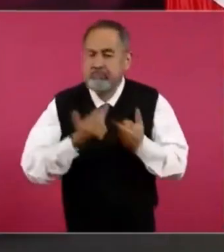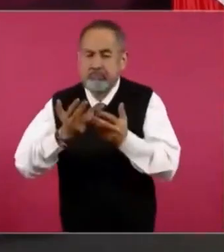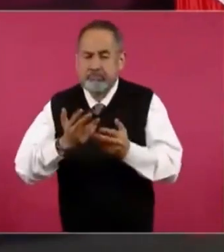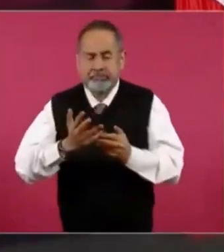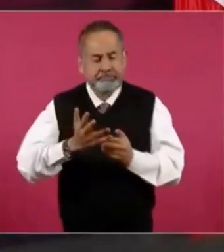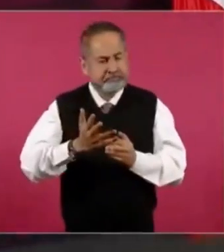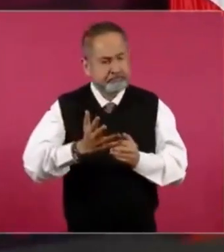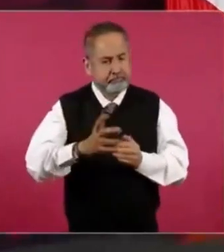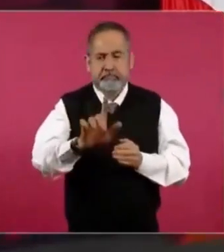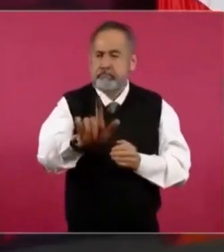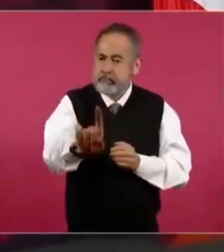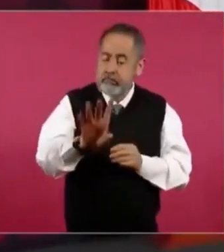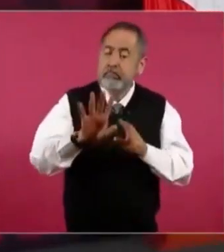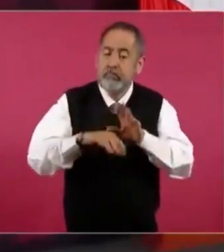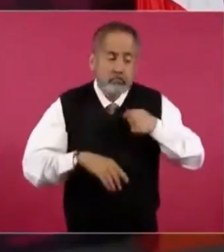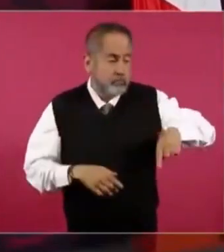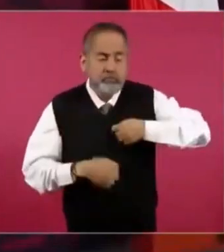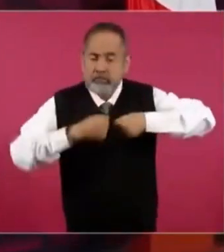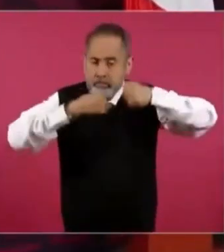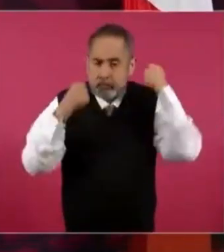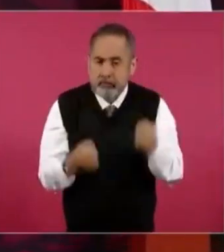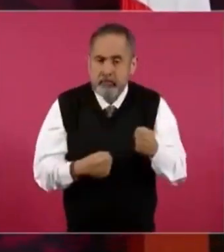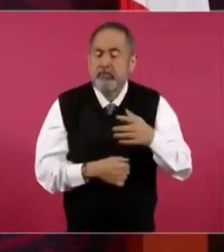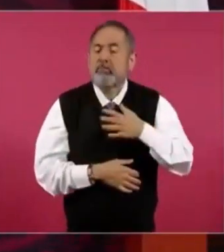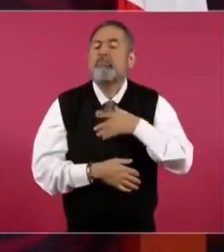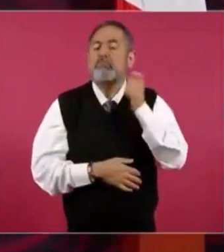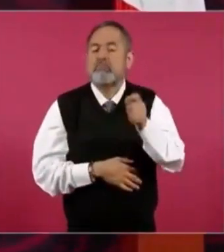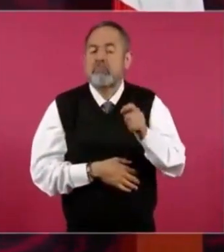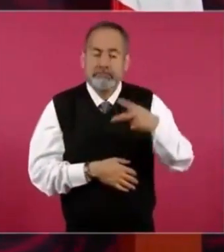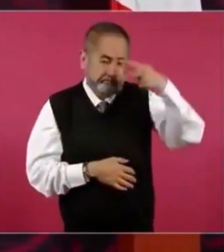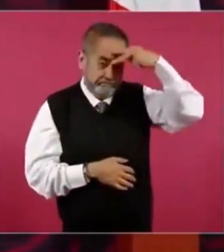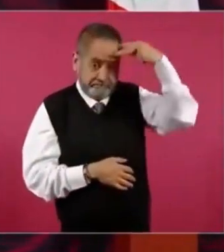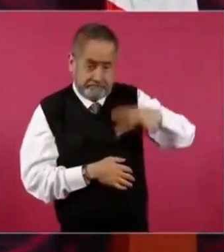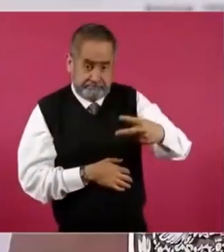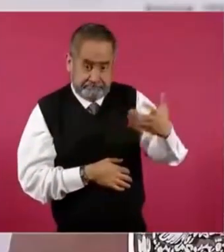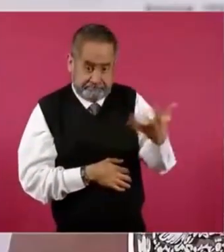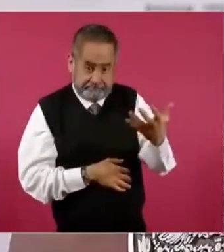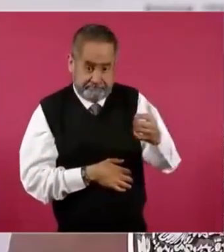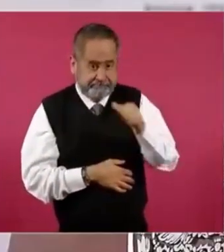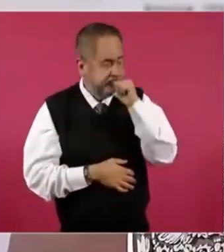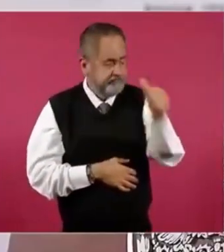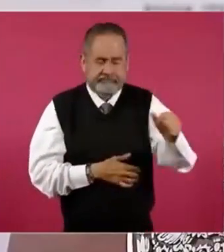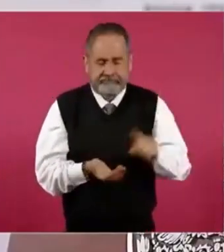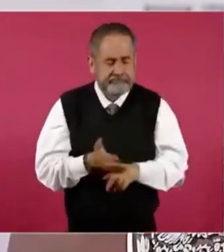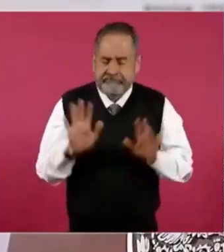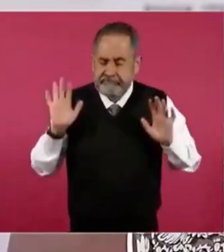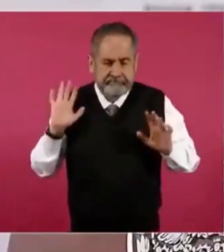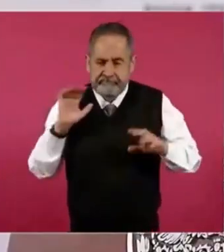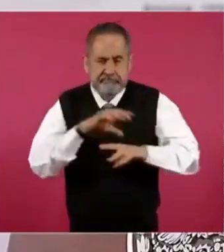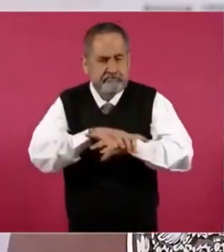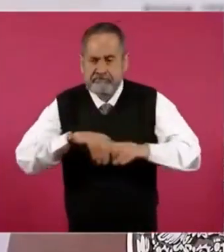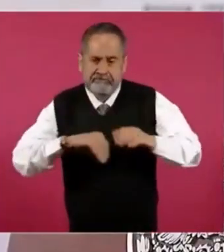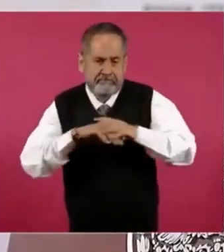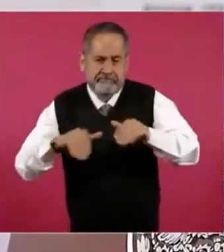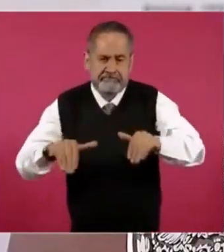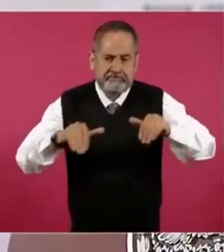seguros es que no intervino el gobierno de México.